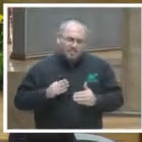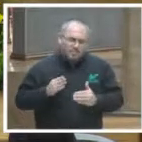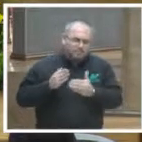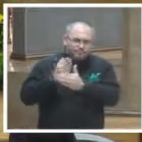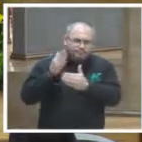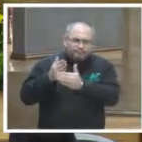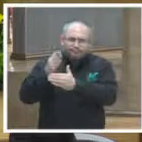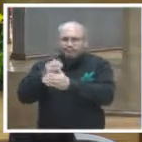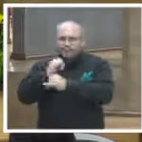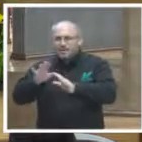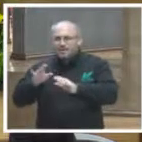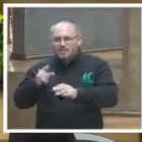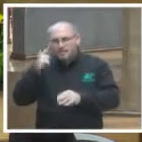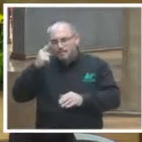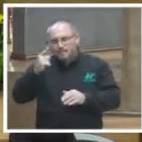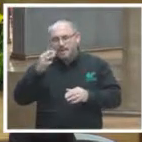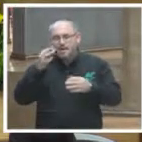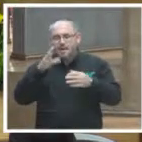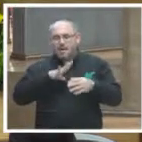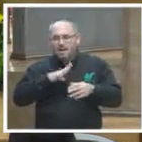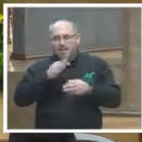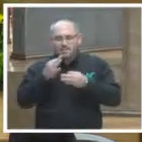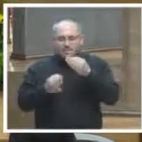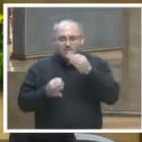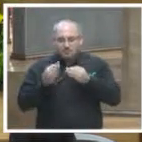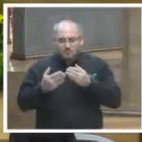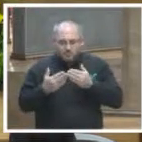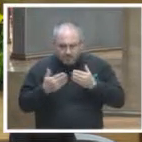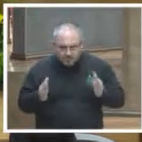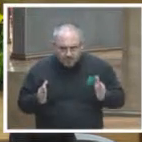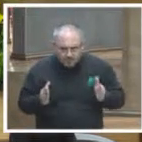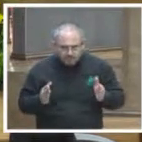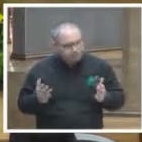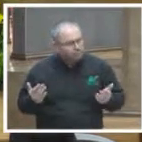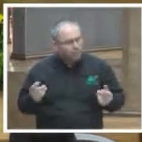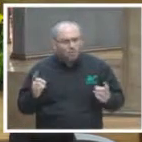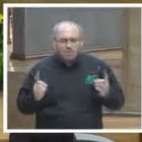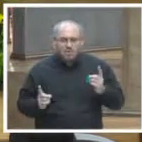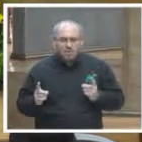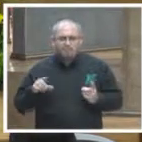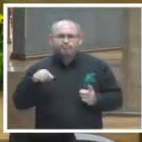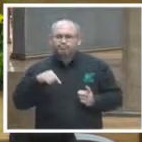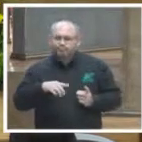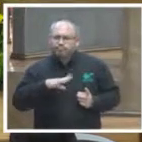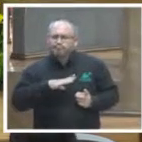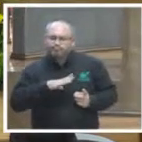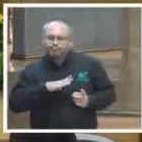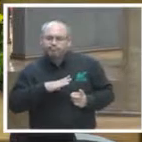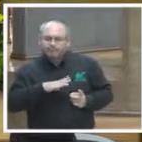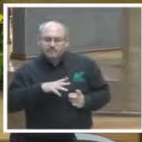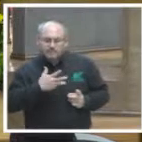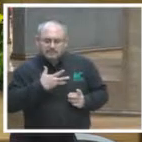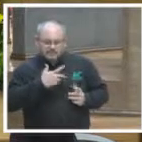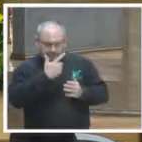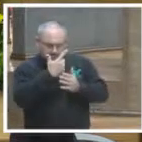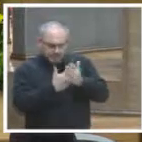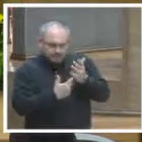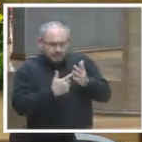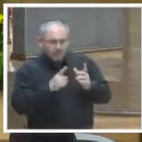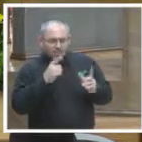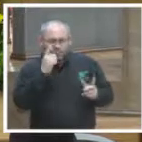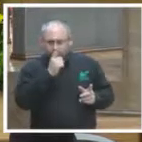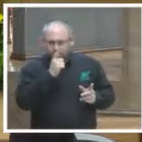ciudadanía en aras de una justicia abierta sin duda alguna al contar con criterios judiciales con lenguaje